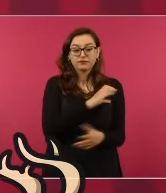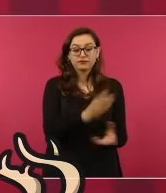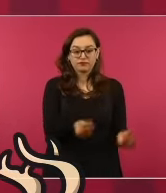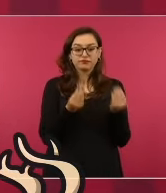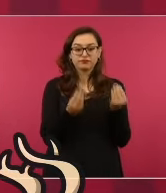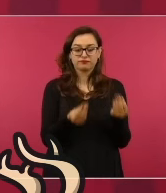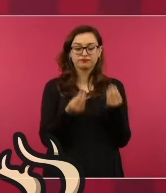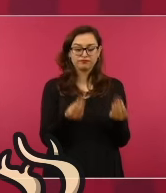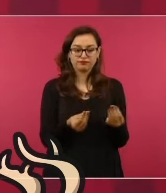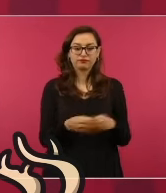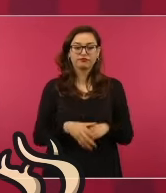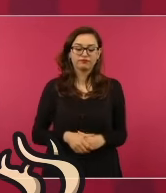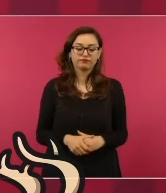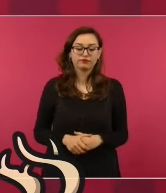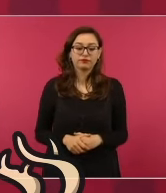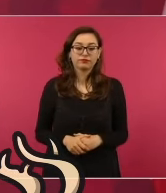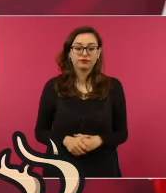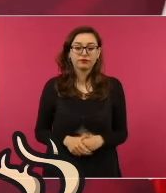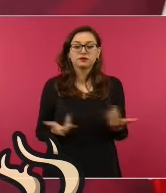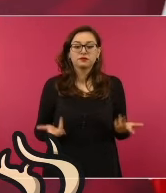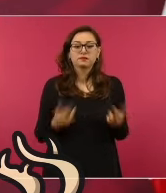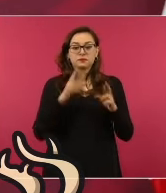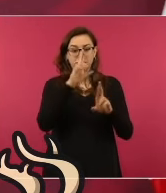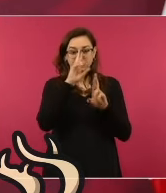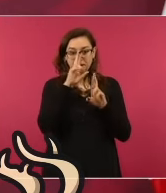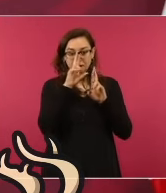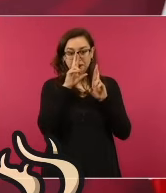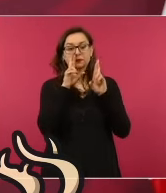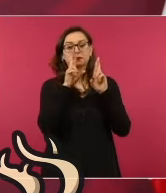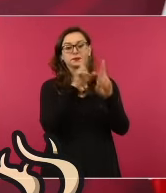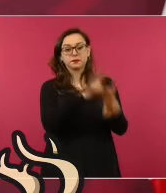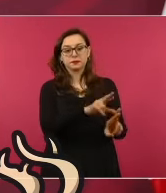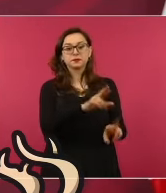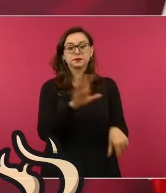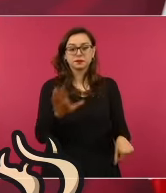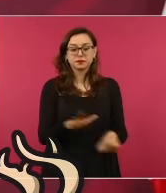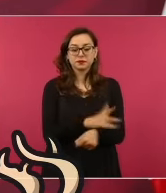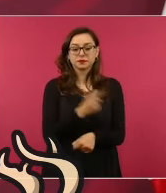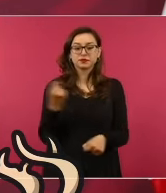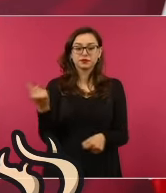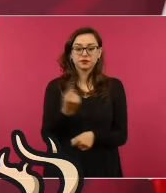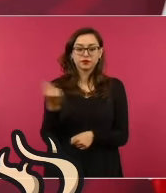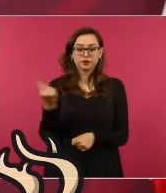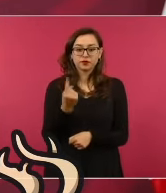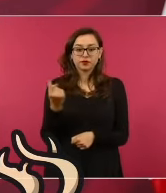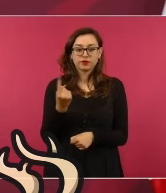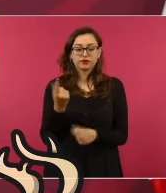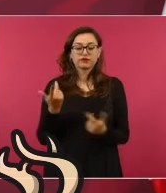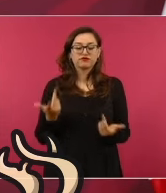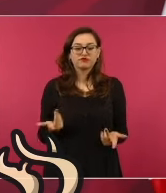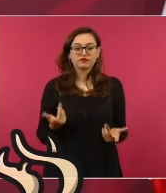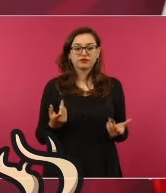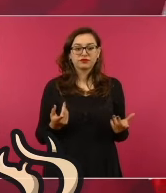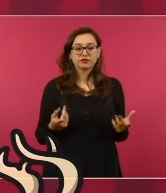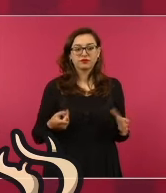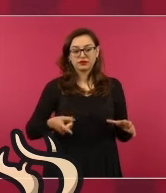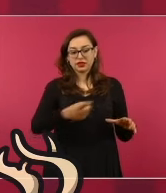Y yo los respeto mucho, porque es la etnia